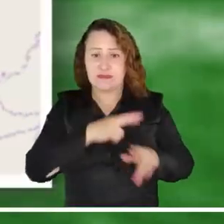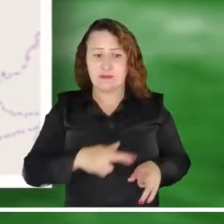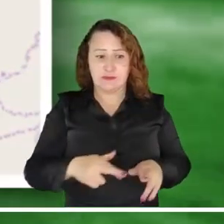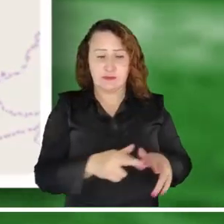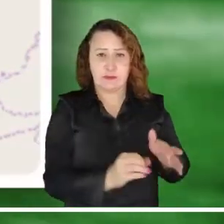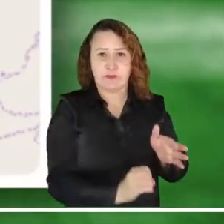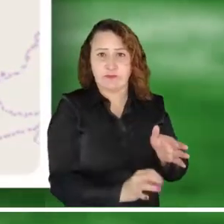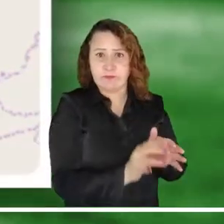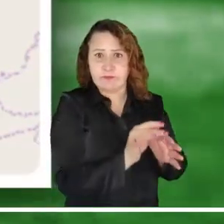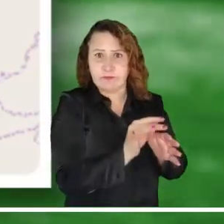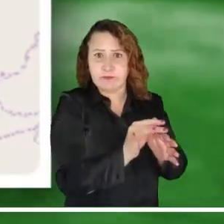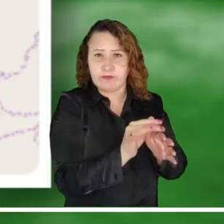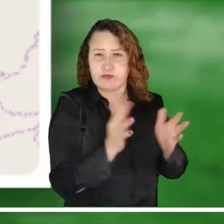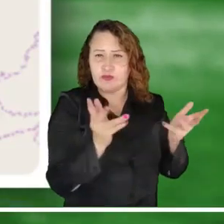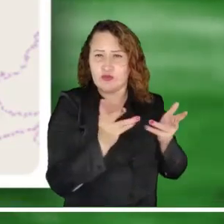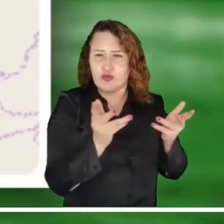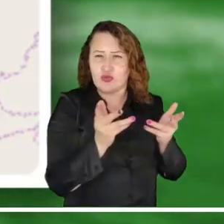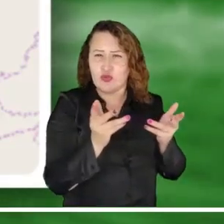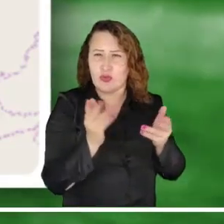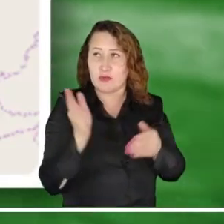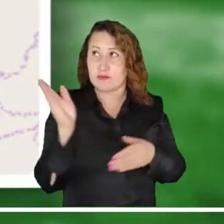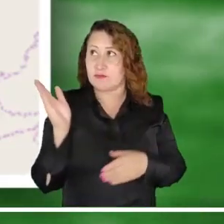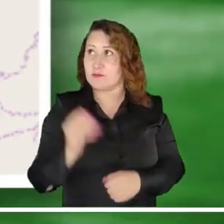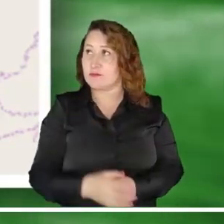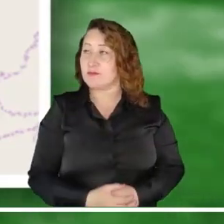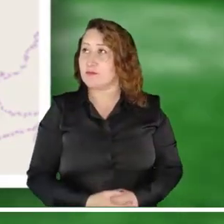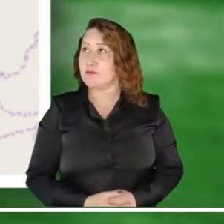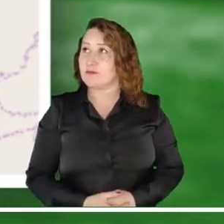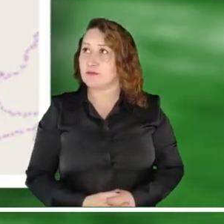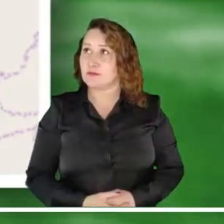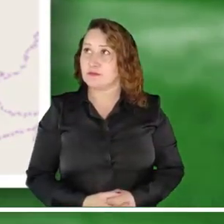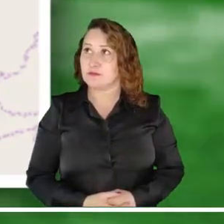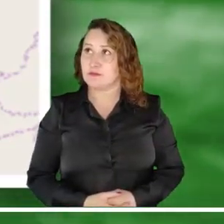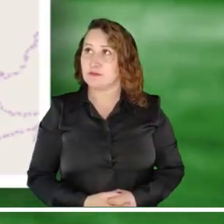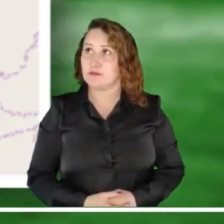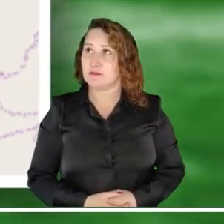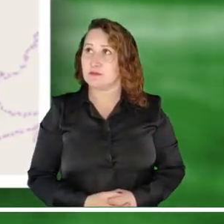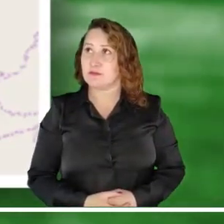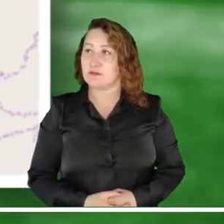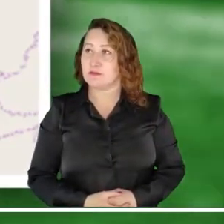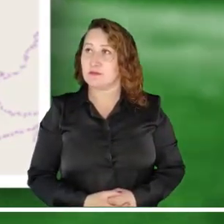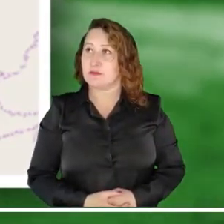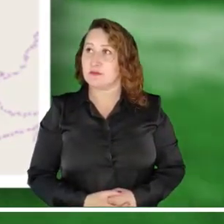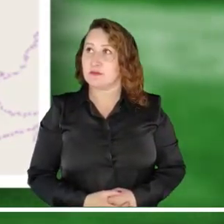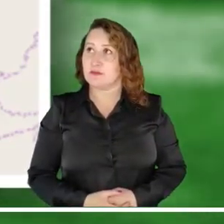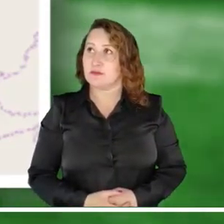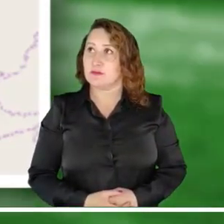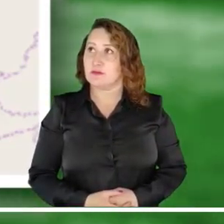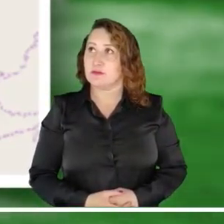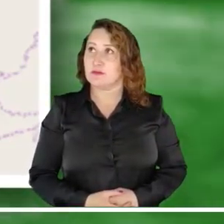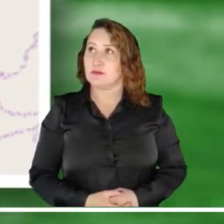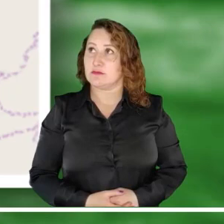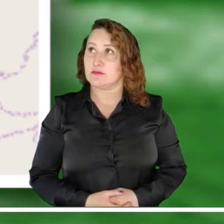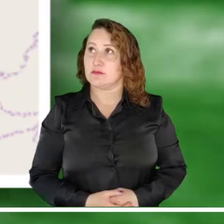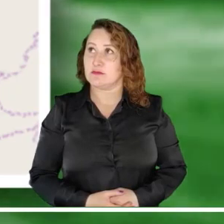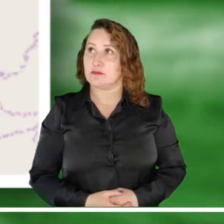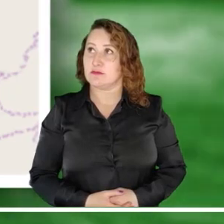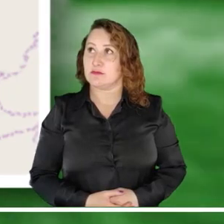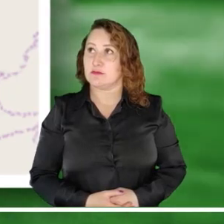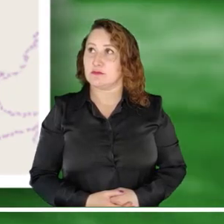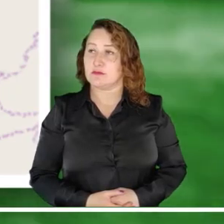Alerta roja por crecientes súbitas en el río Huatiquía y sus afluentes, especialmente en los ríos Ocoa y su